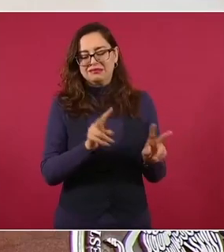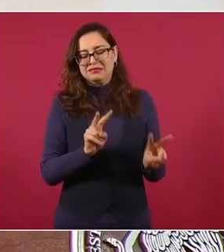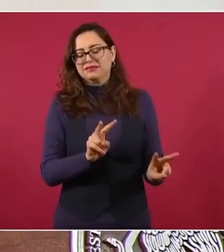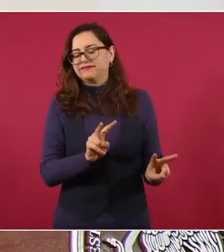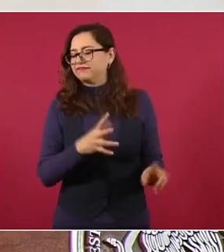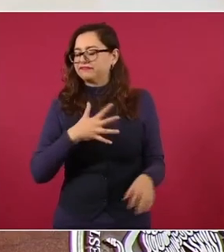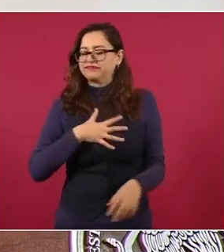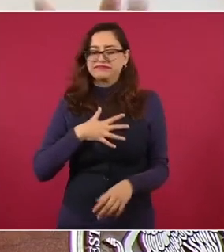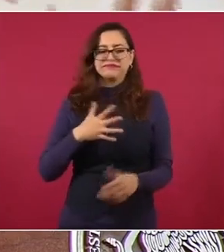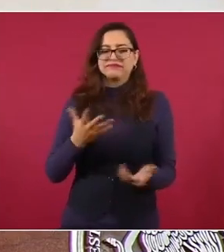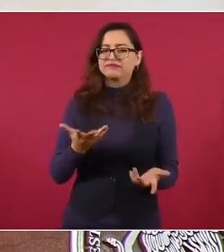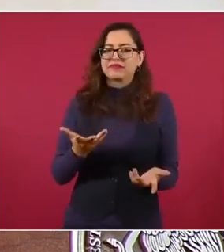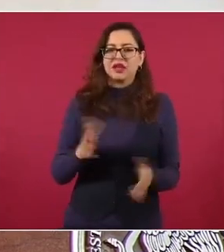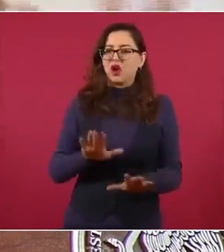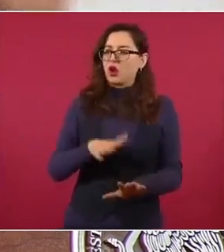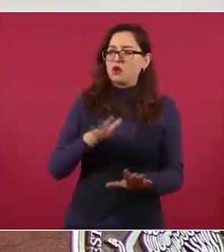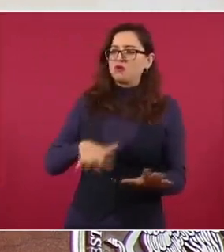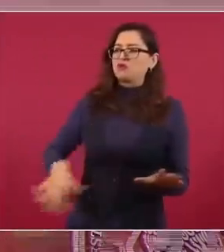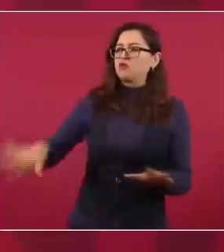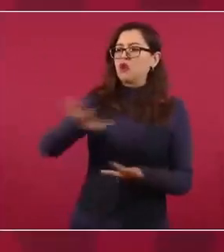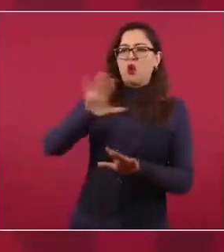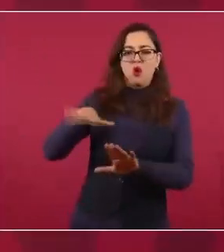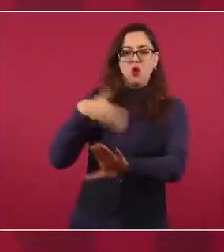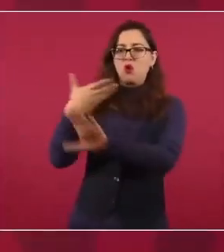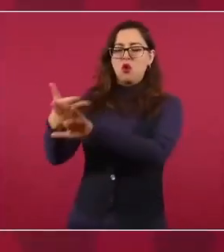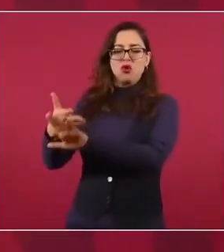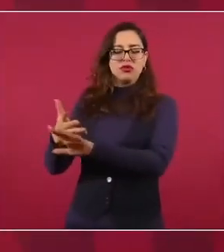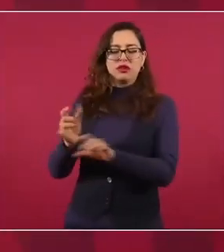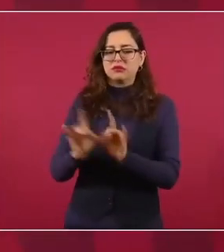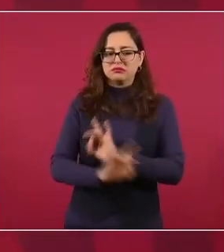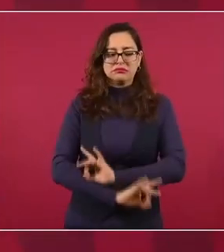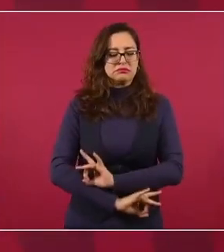El porfiriato condujo a la revolución,